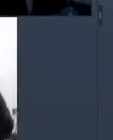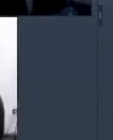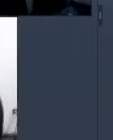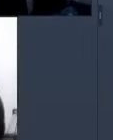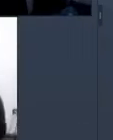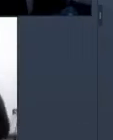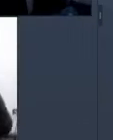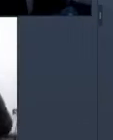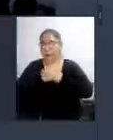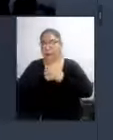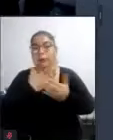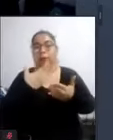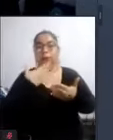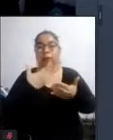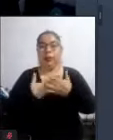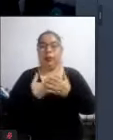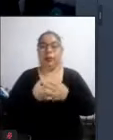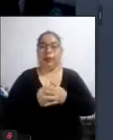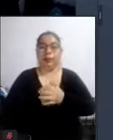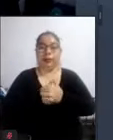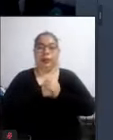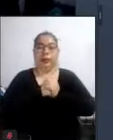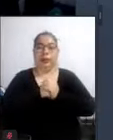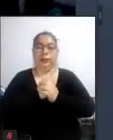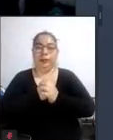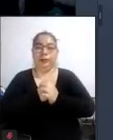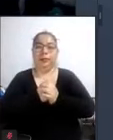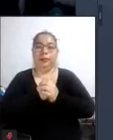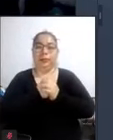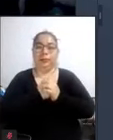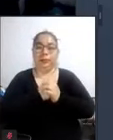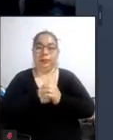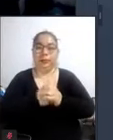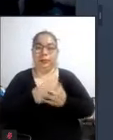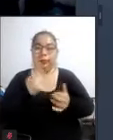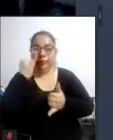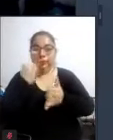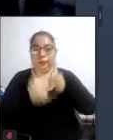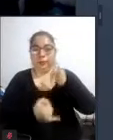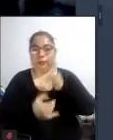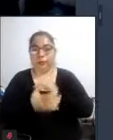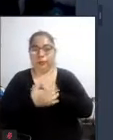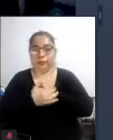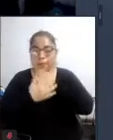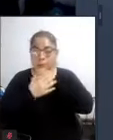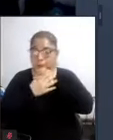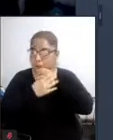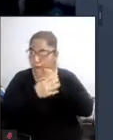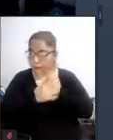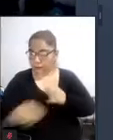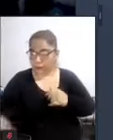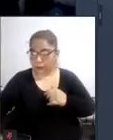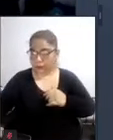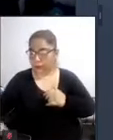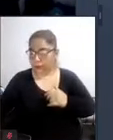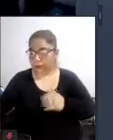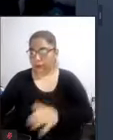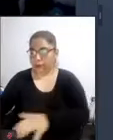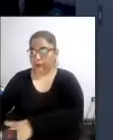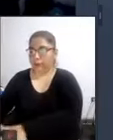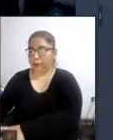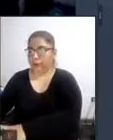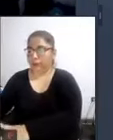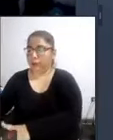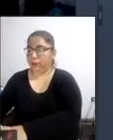muchas gracias a usted señor presidente Fanny Urizagastegui vamos con las conclusiones muchísimas gracias señor presidente